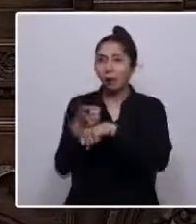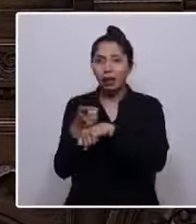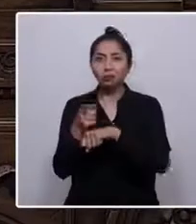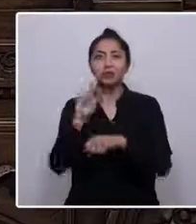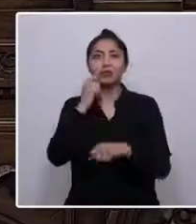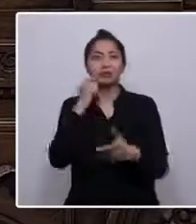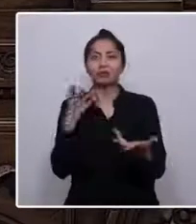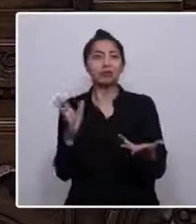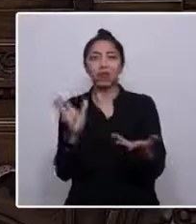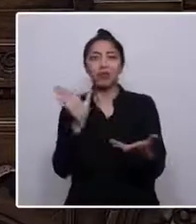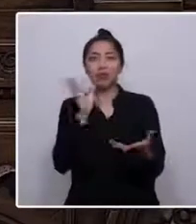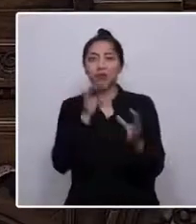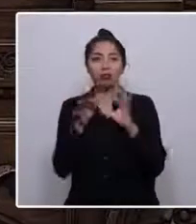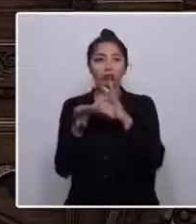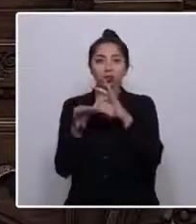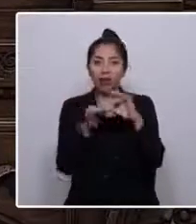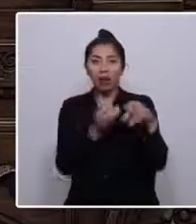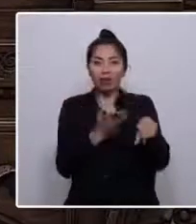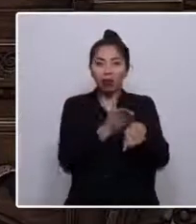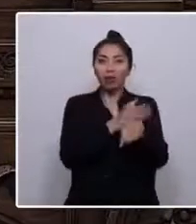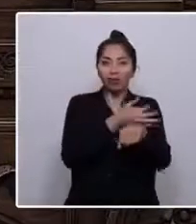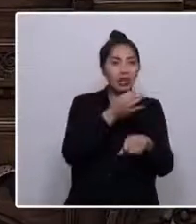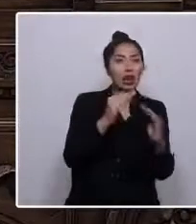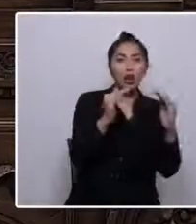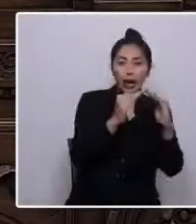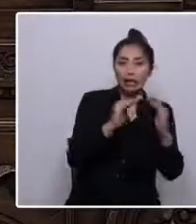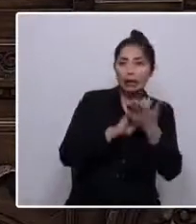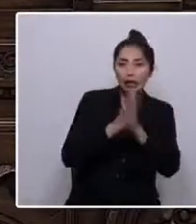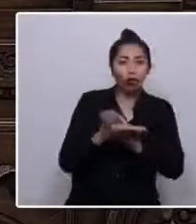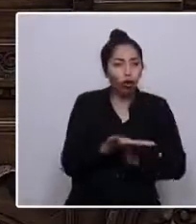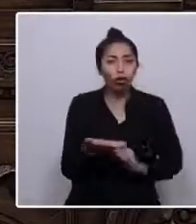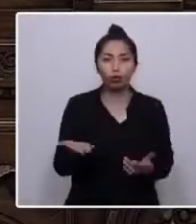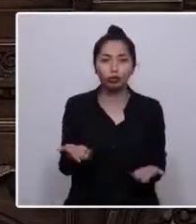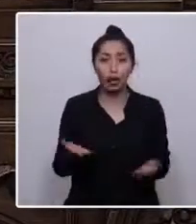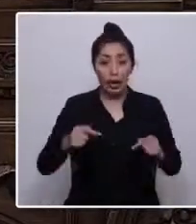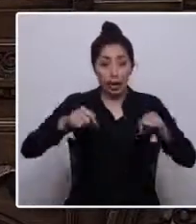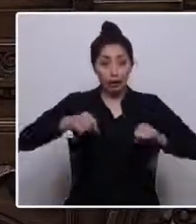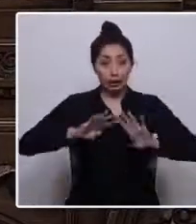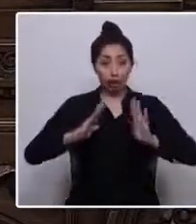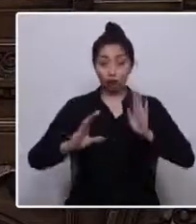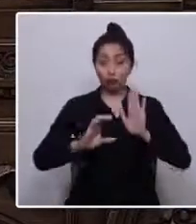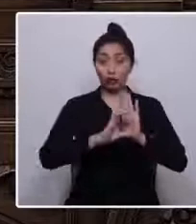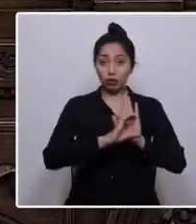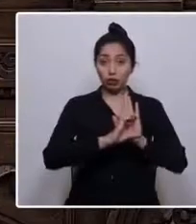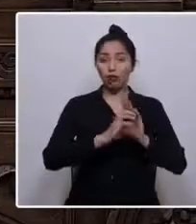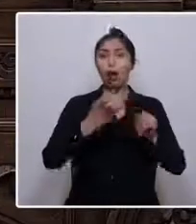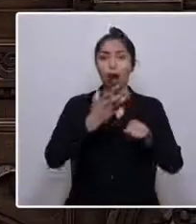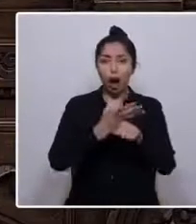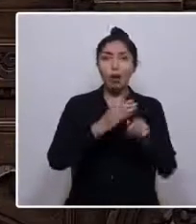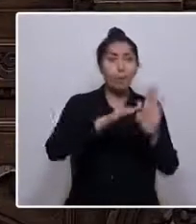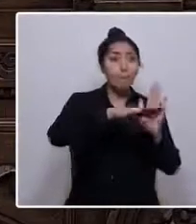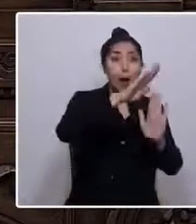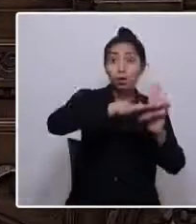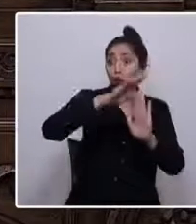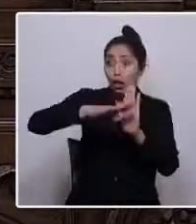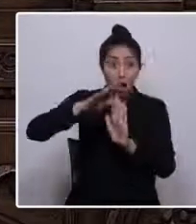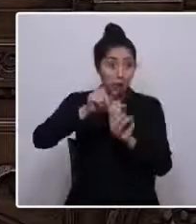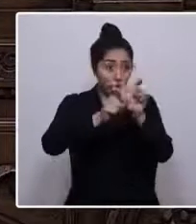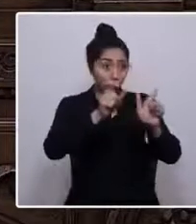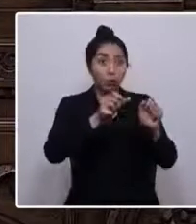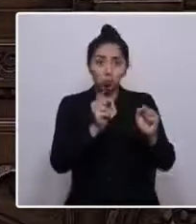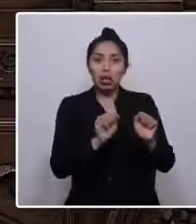contraria a lo que en algún momento se habló de la casa de todos y todas. En esta convención hay una mayoría que puede escribir la Constitución que quiera.